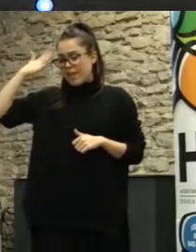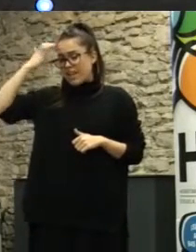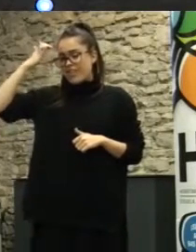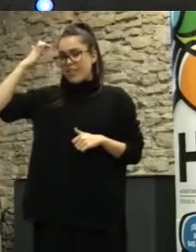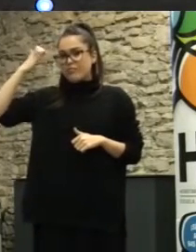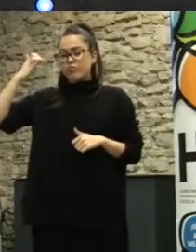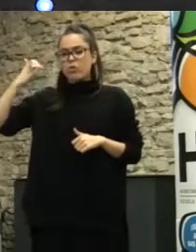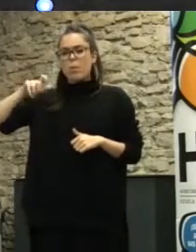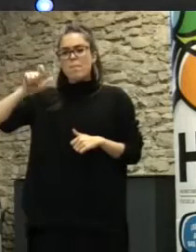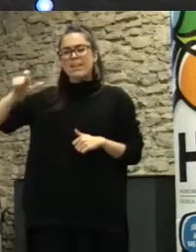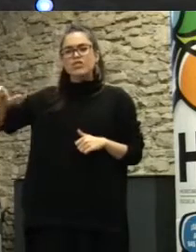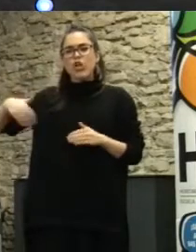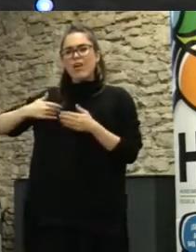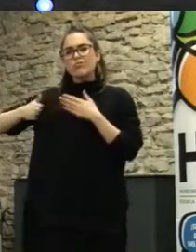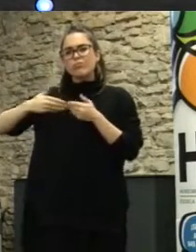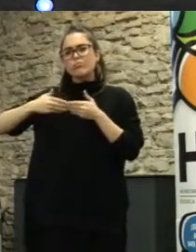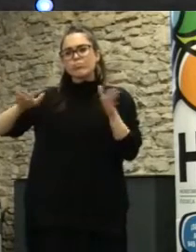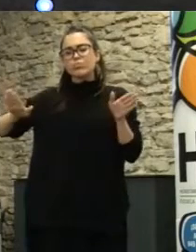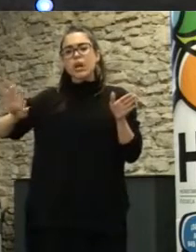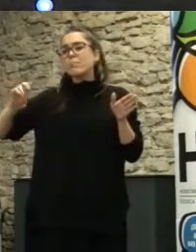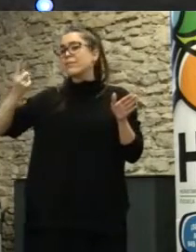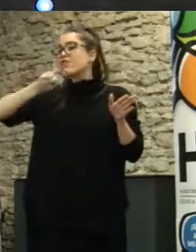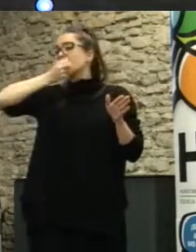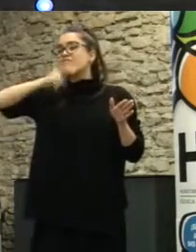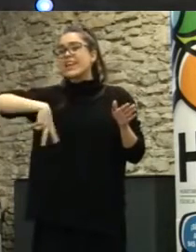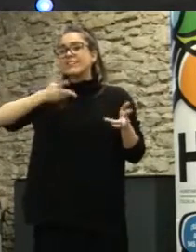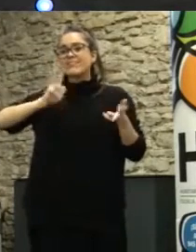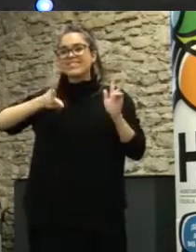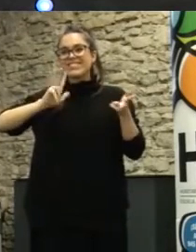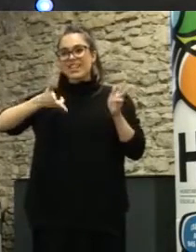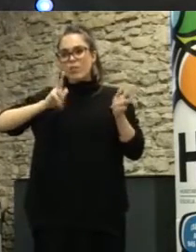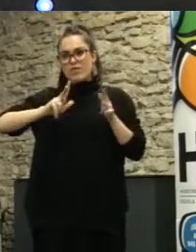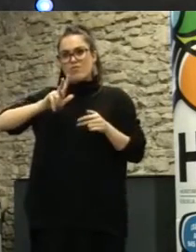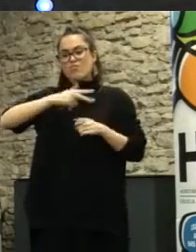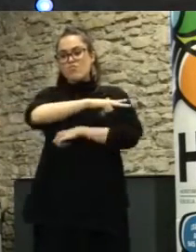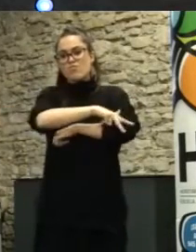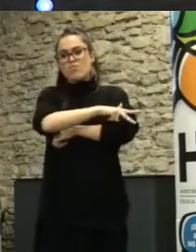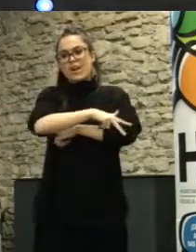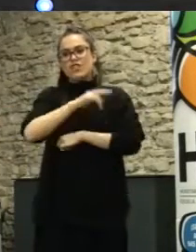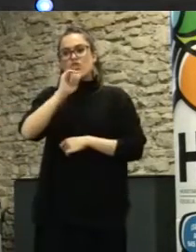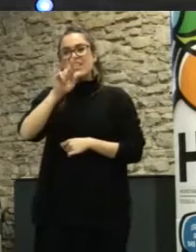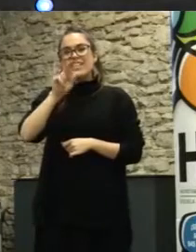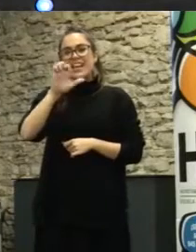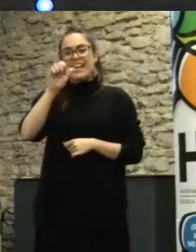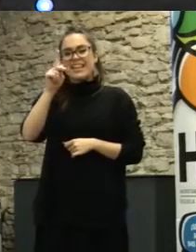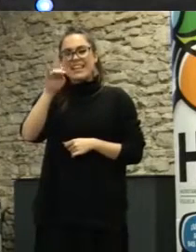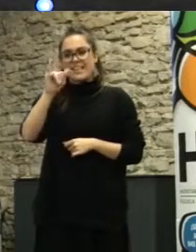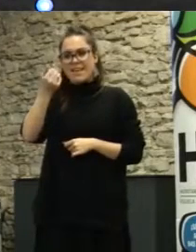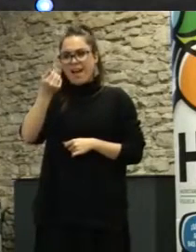mundial en este tipo de tecnologías fue el gobierno vasco con IREQUIA, con la plataforma de voto y de gobierno abierto de